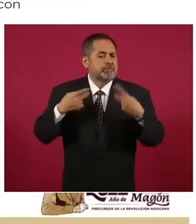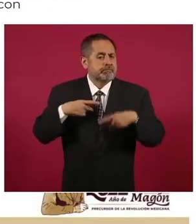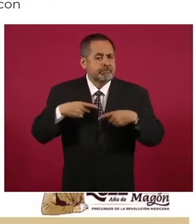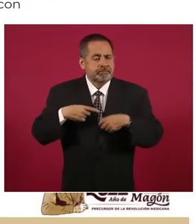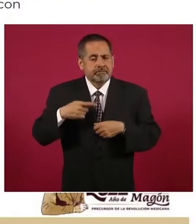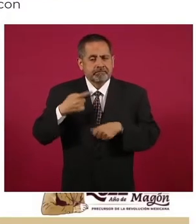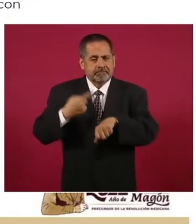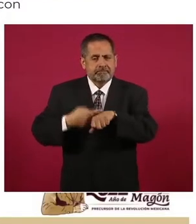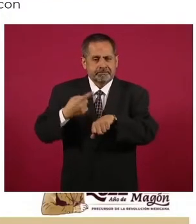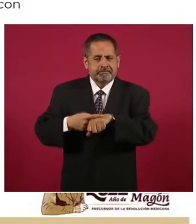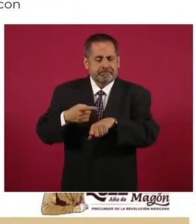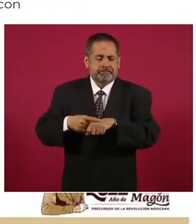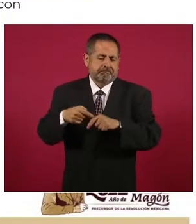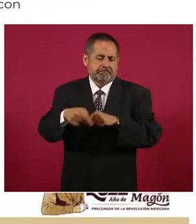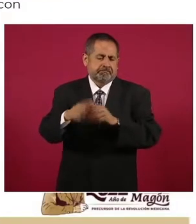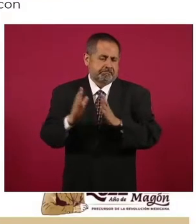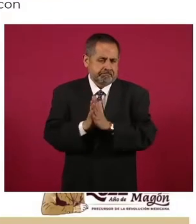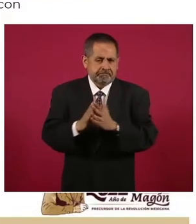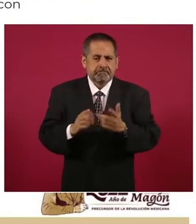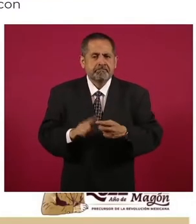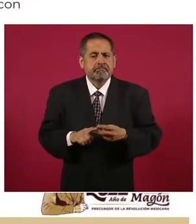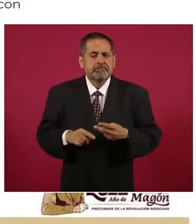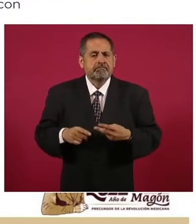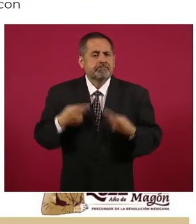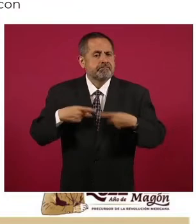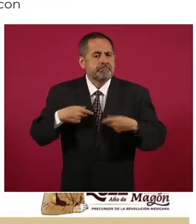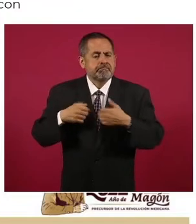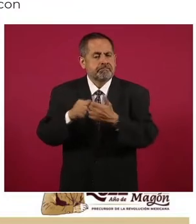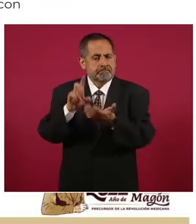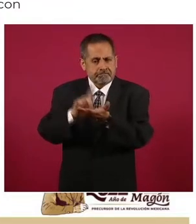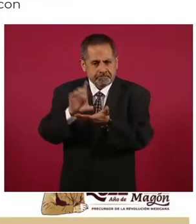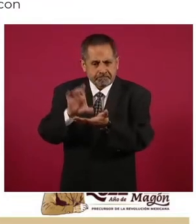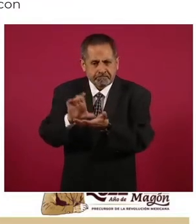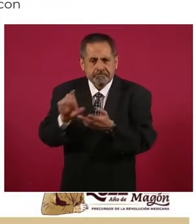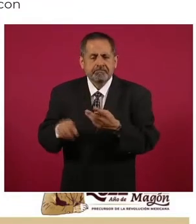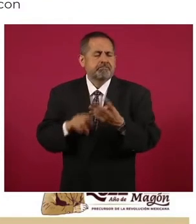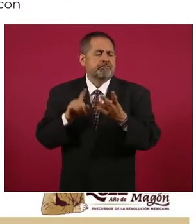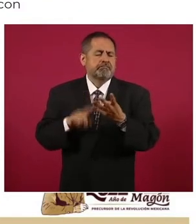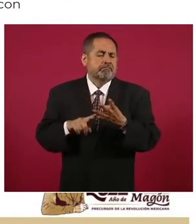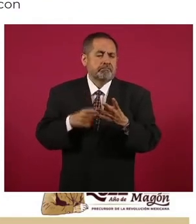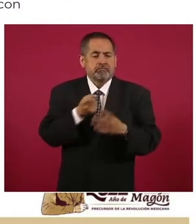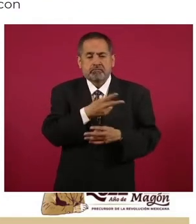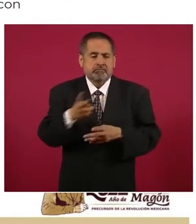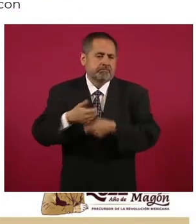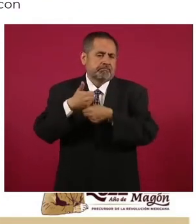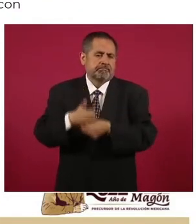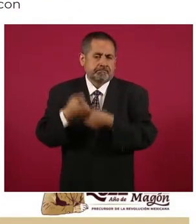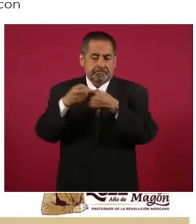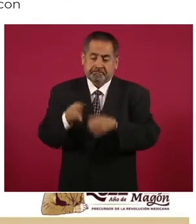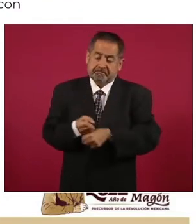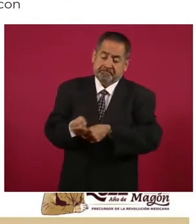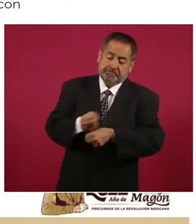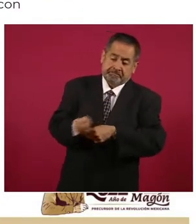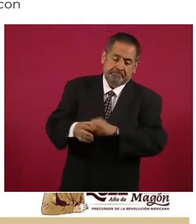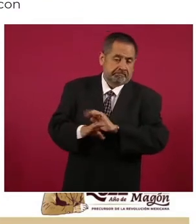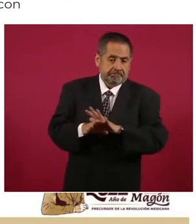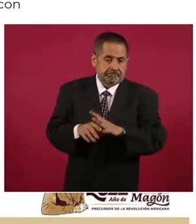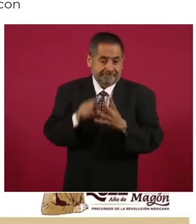enfermedades terminales, personas con discapacidad y víctimas de tortura.